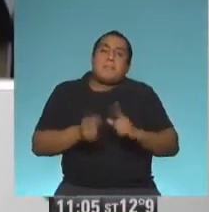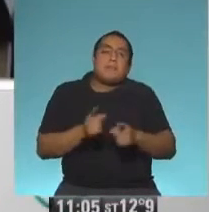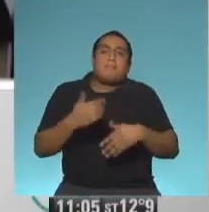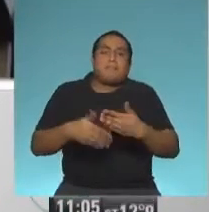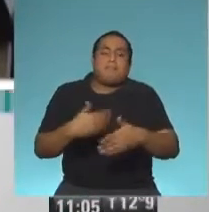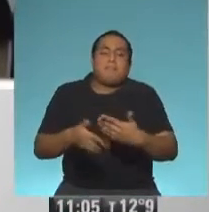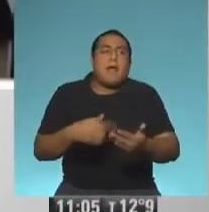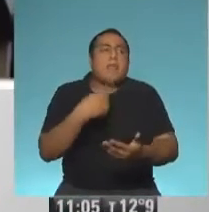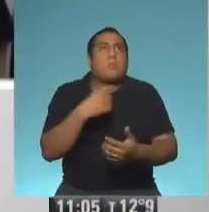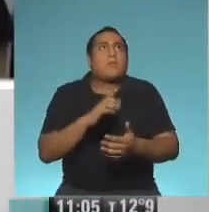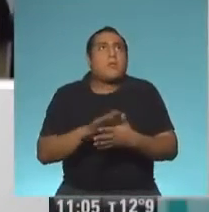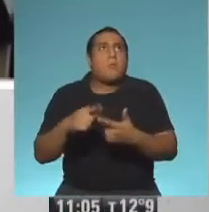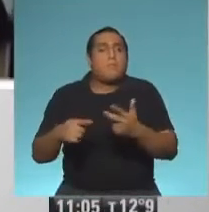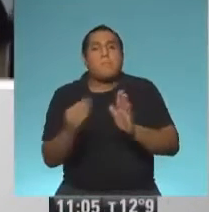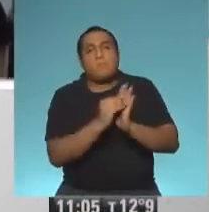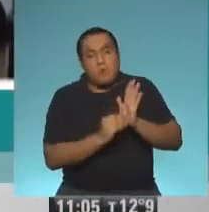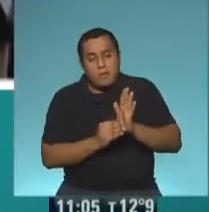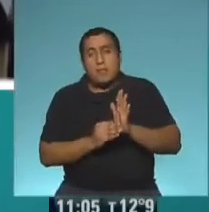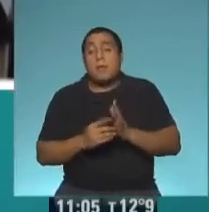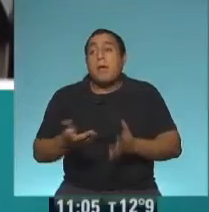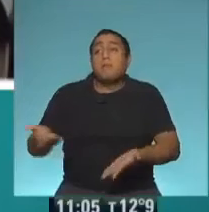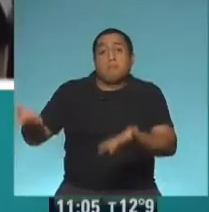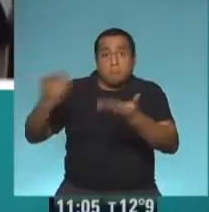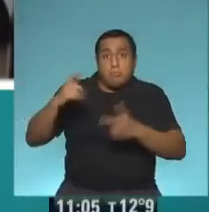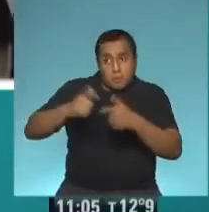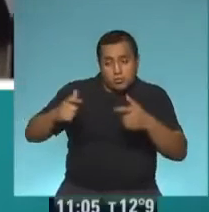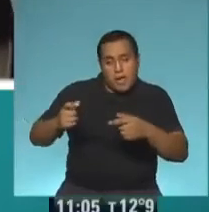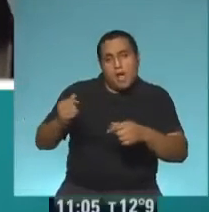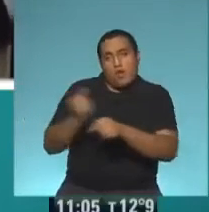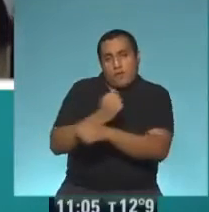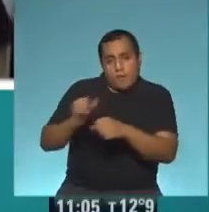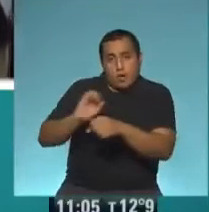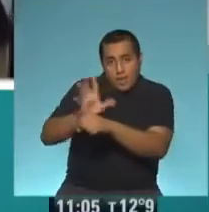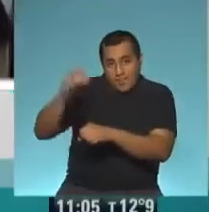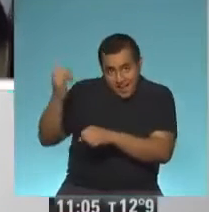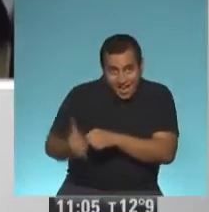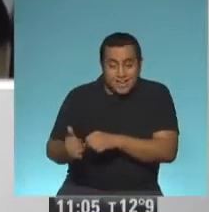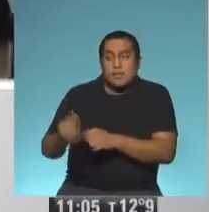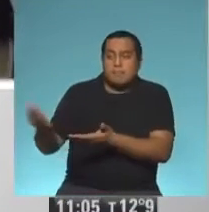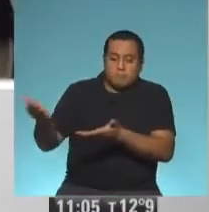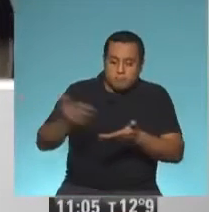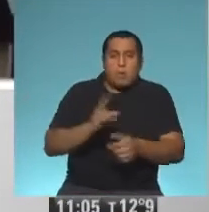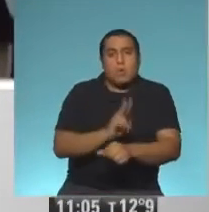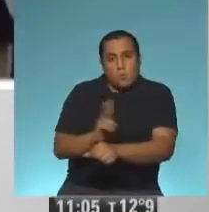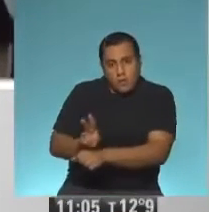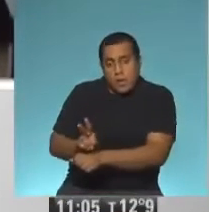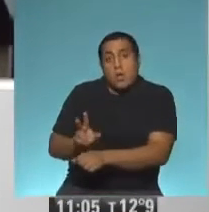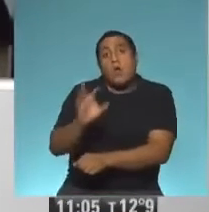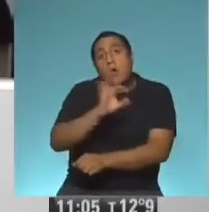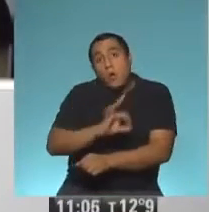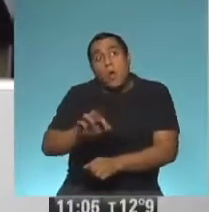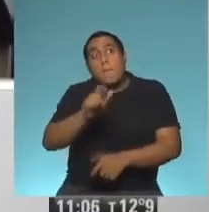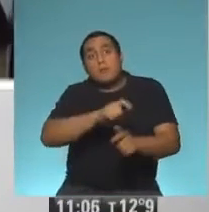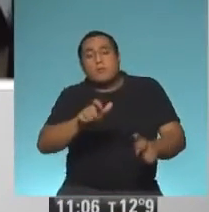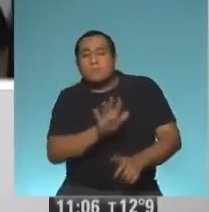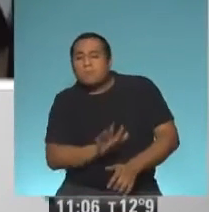tanto para recibir pacientes que sabemos que vienen como positivos para que los podamos cuidar, como la mayor parte de ellos